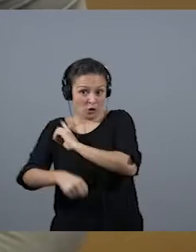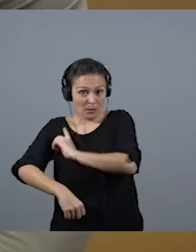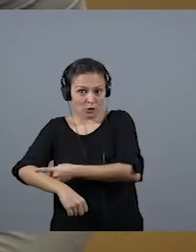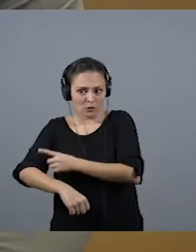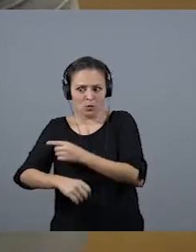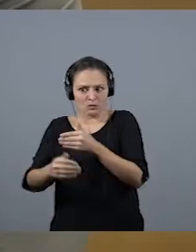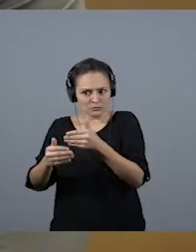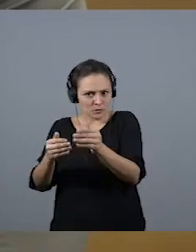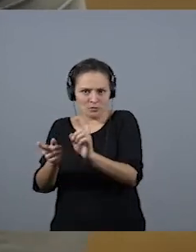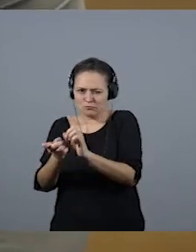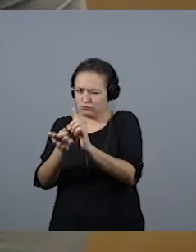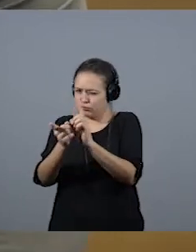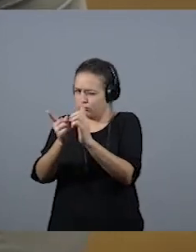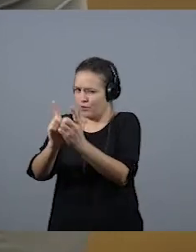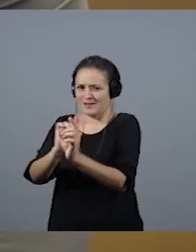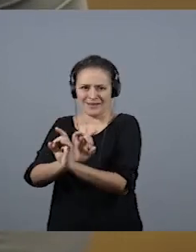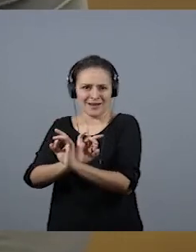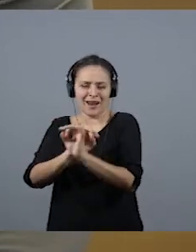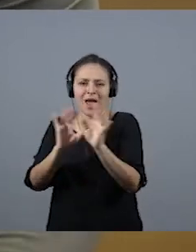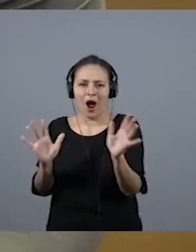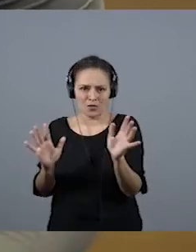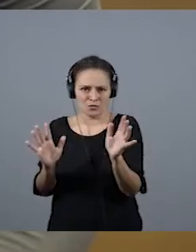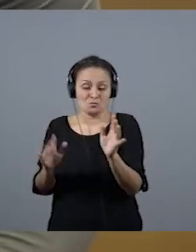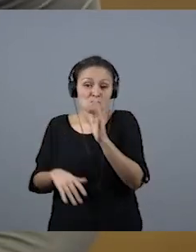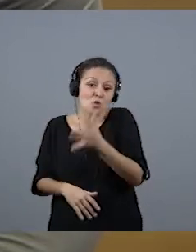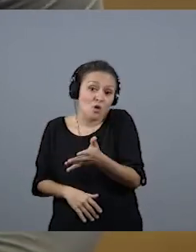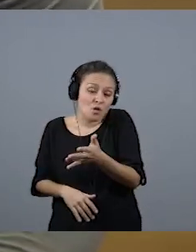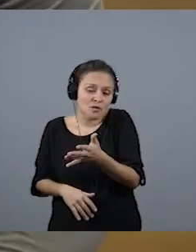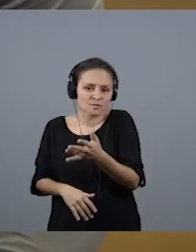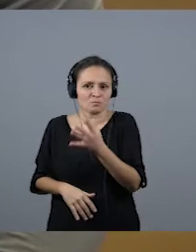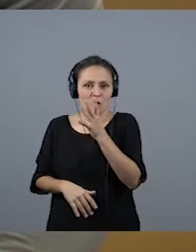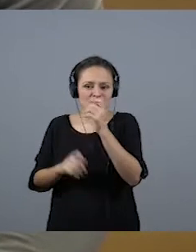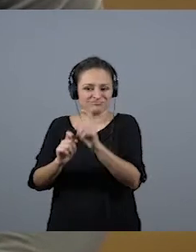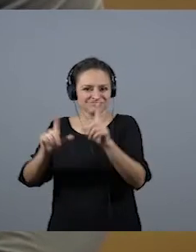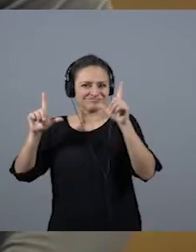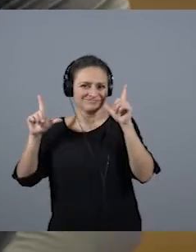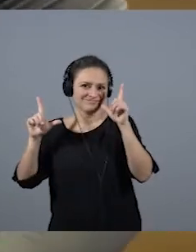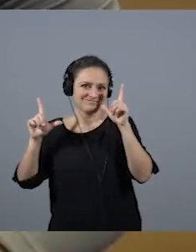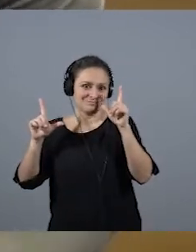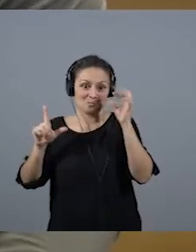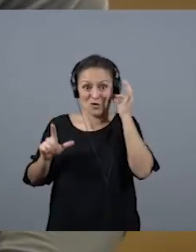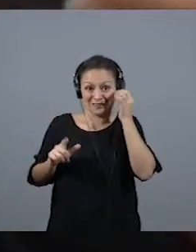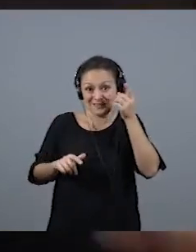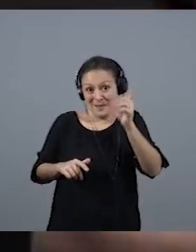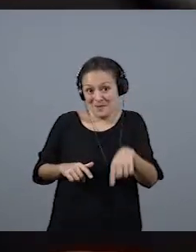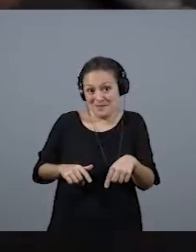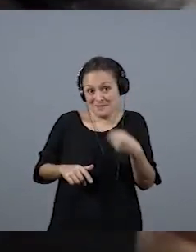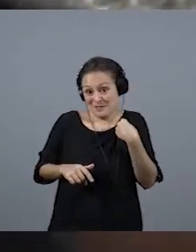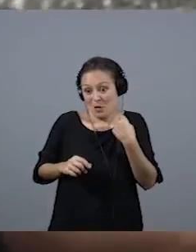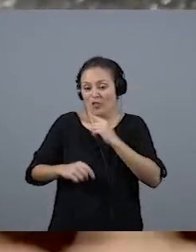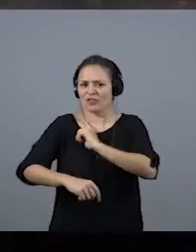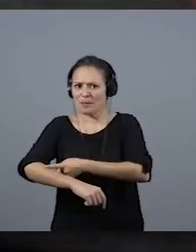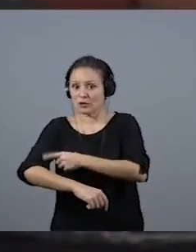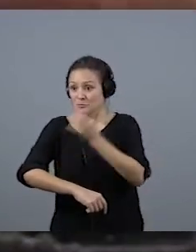claramente, porque hay más representación también, o sea, más representación de mujeres deportistas,